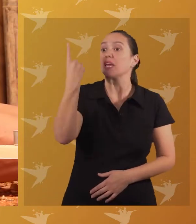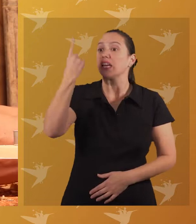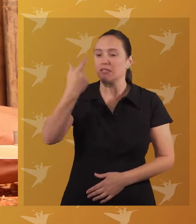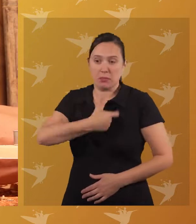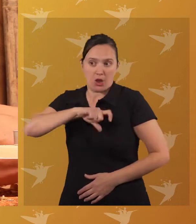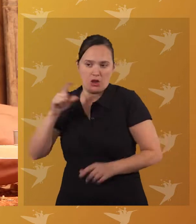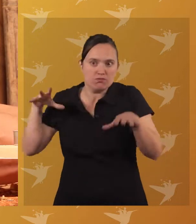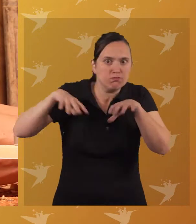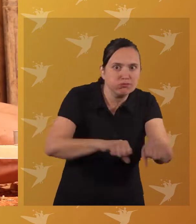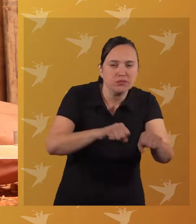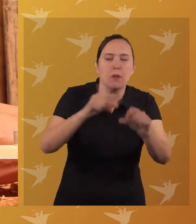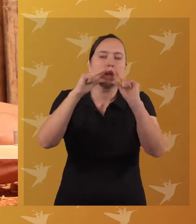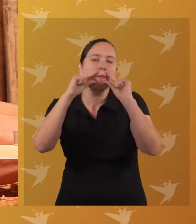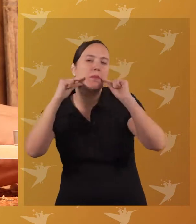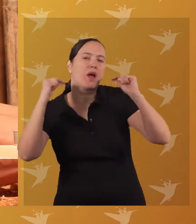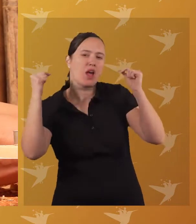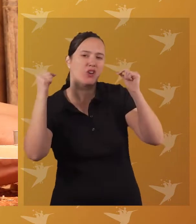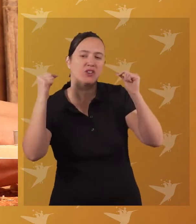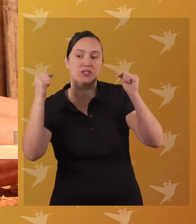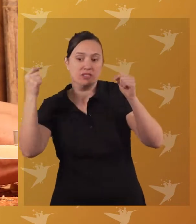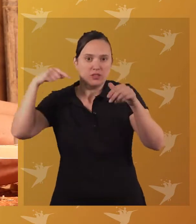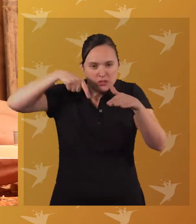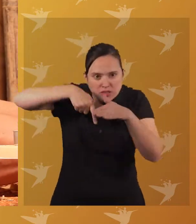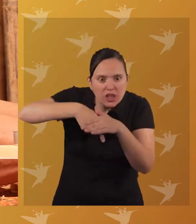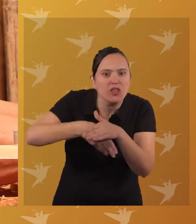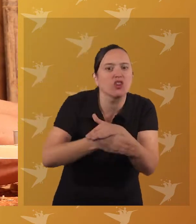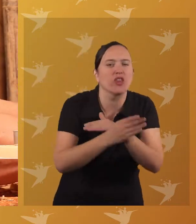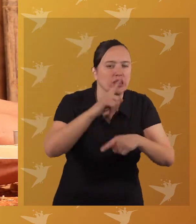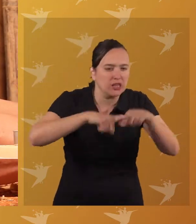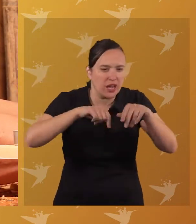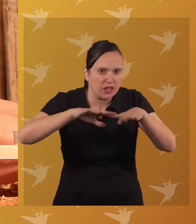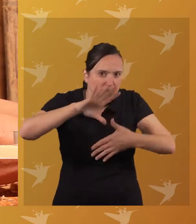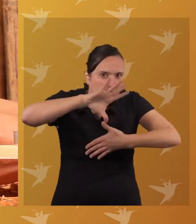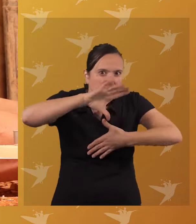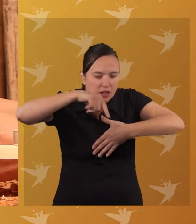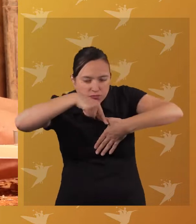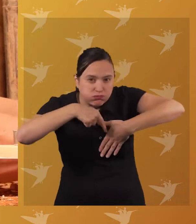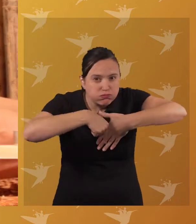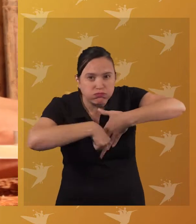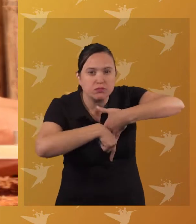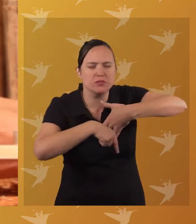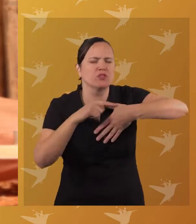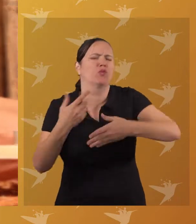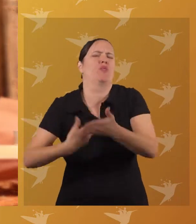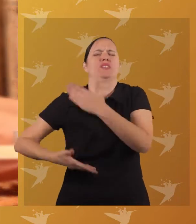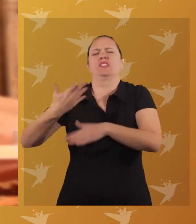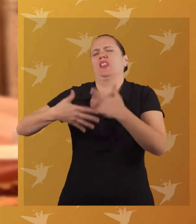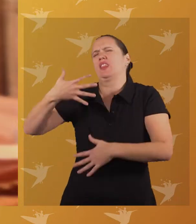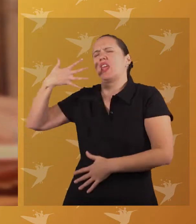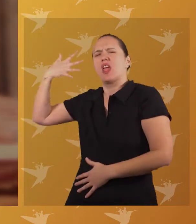Almagro El primer conquistador que se adentró en estas tierras Eso fue ya